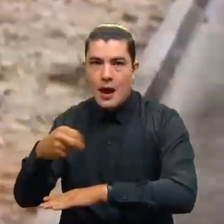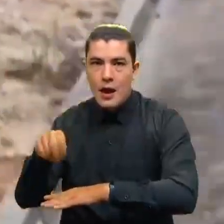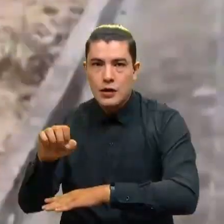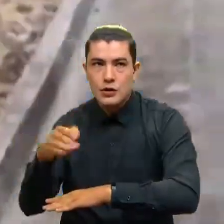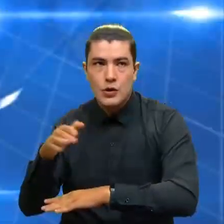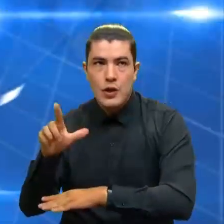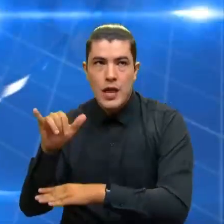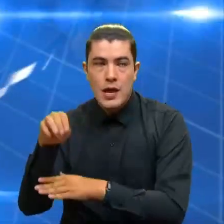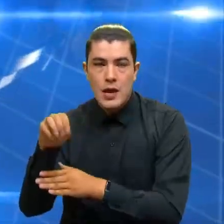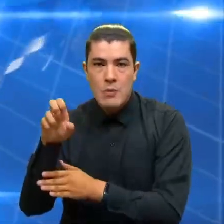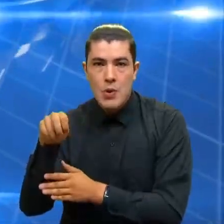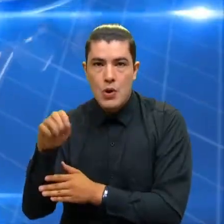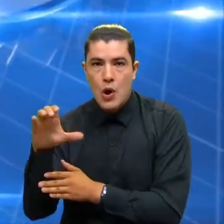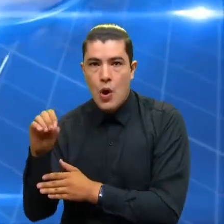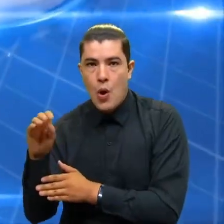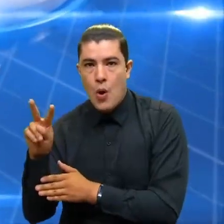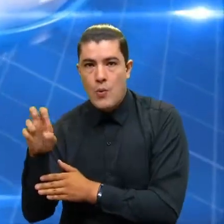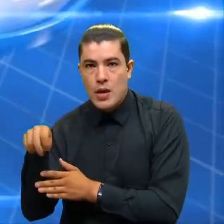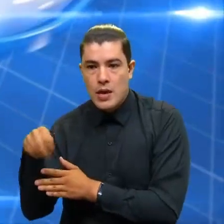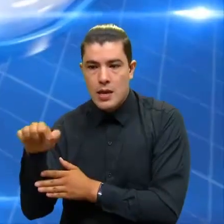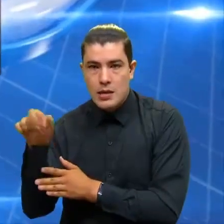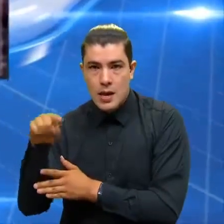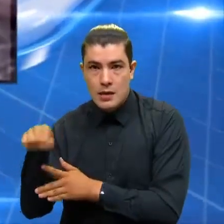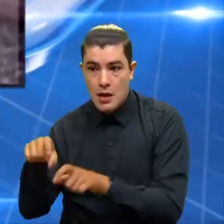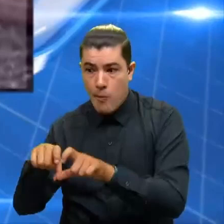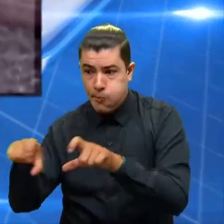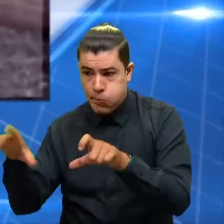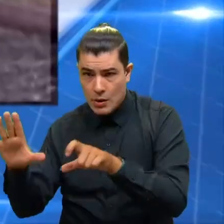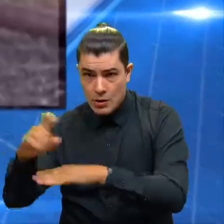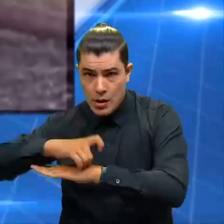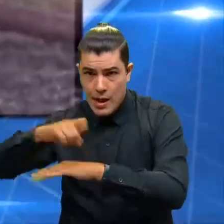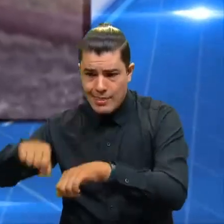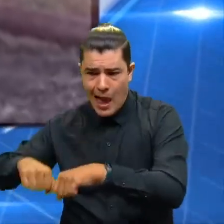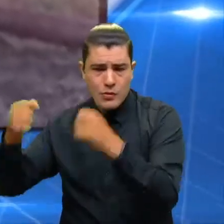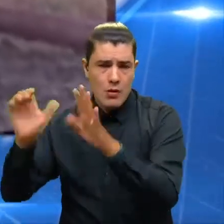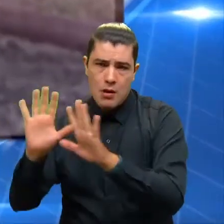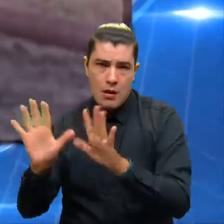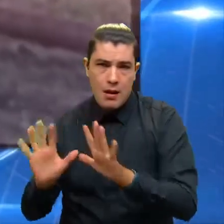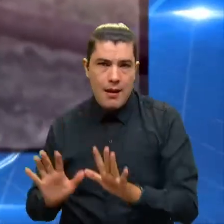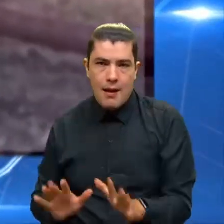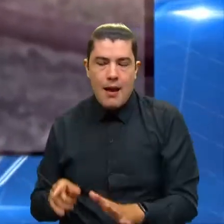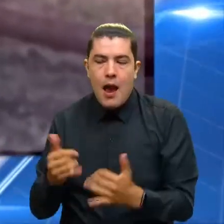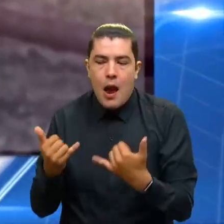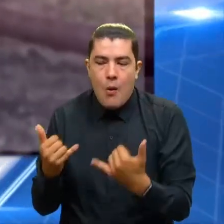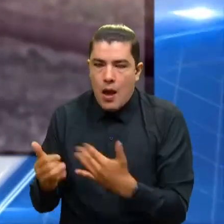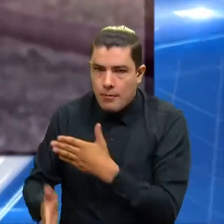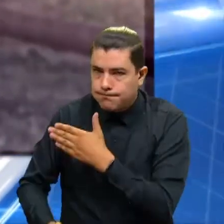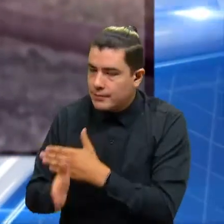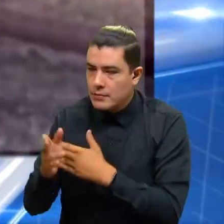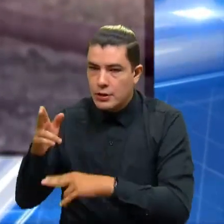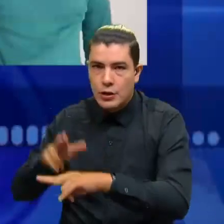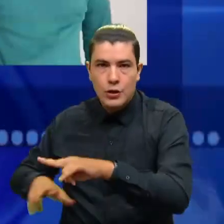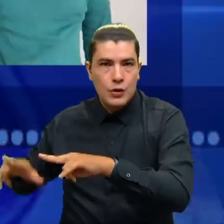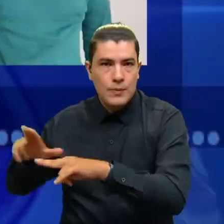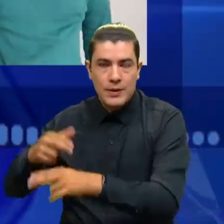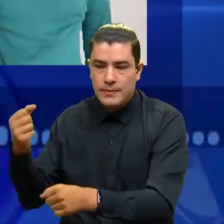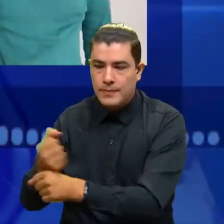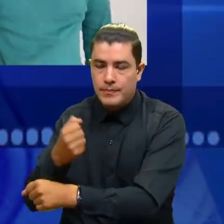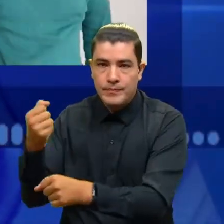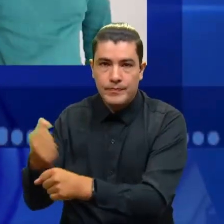preliminar indica que el hecho no generó daños en la tubería principal del oleoducto y la operación a esta hora continúa con normalidad.